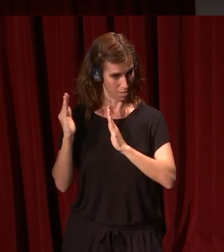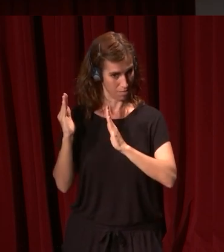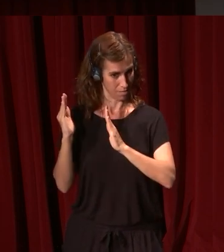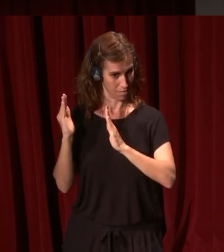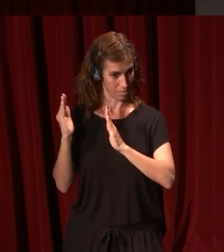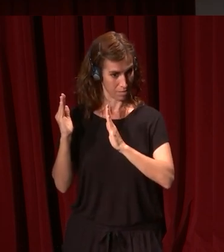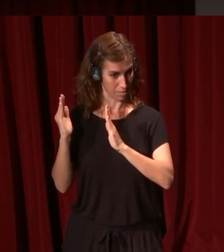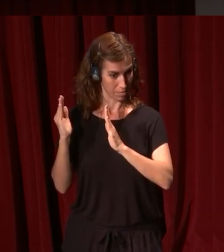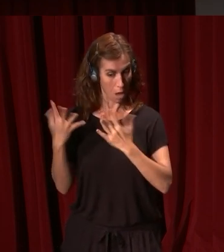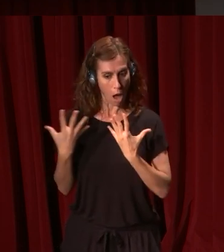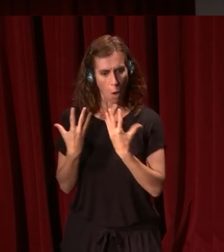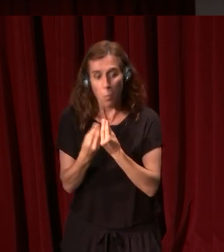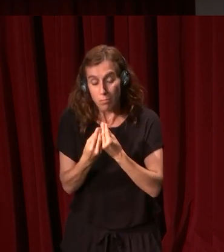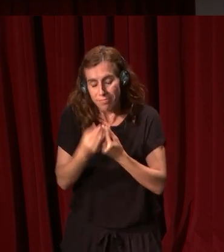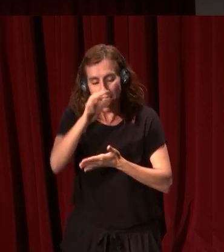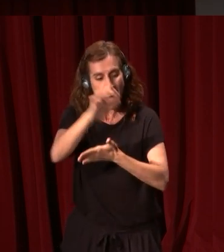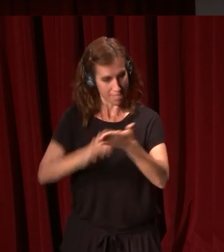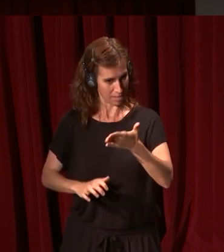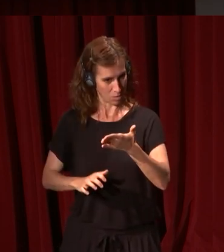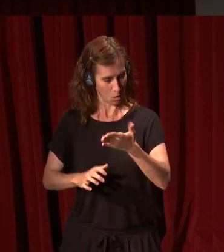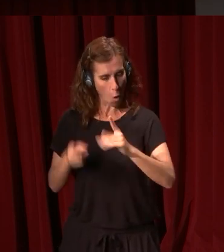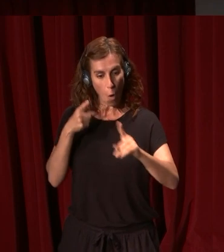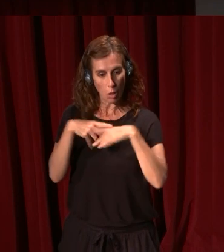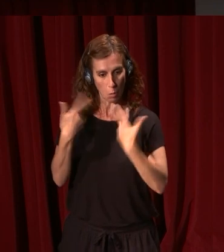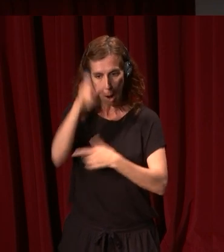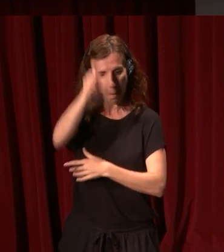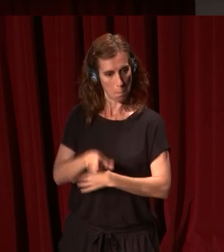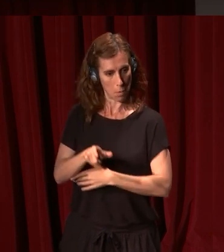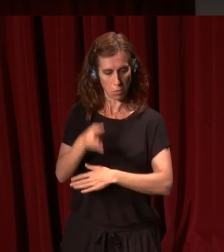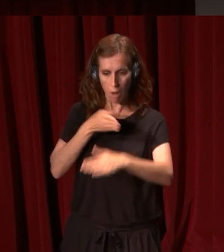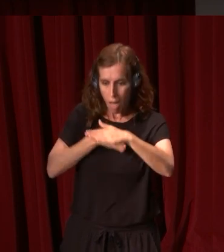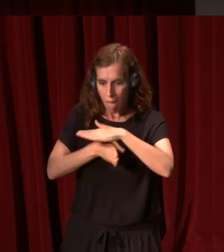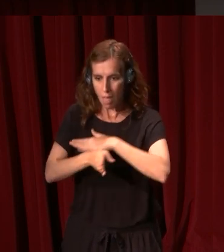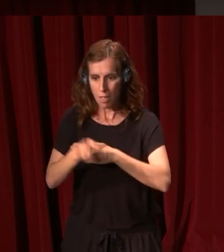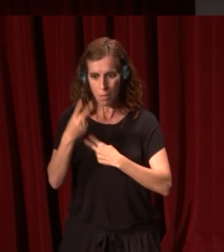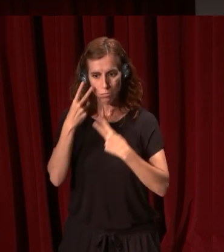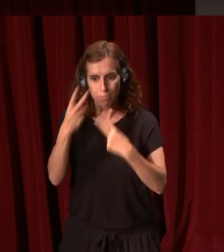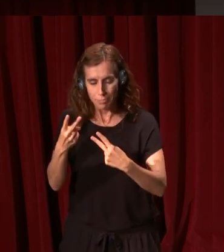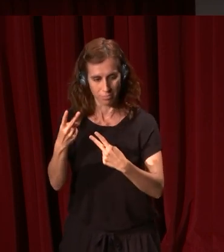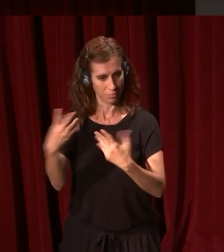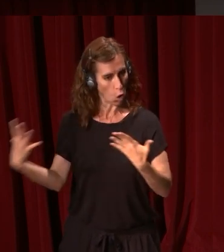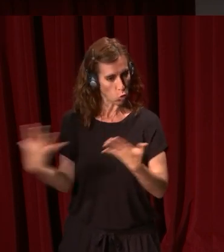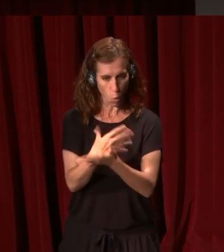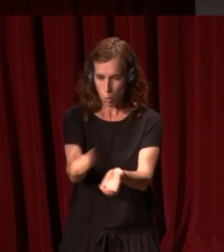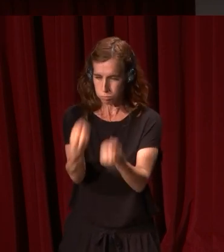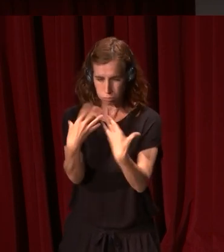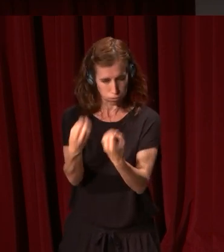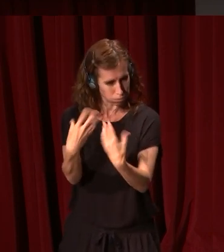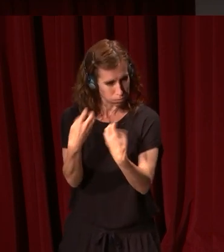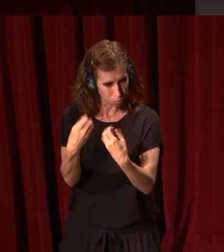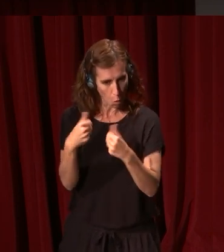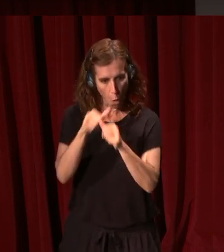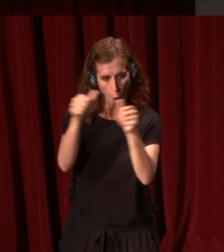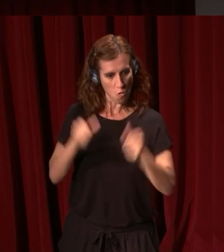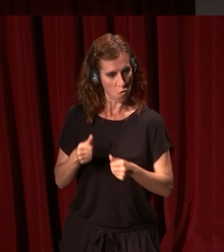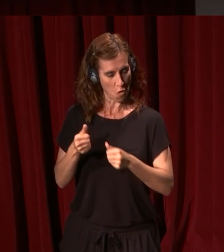acompañadas de textos con esa intención de que un individuo la podía visitar e informarse de todo y es una forma